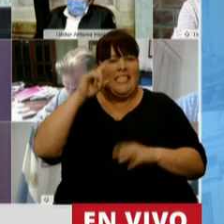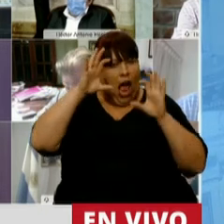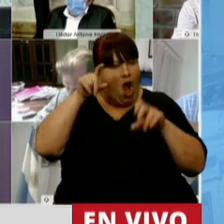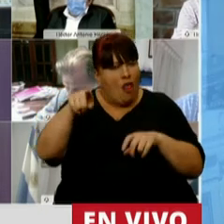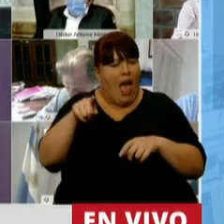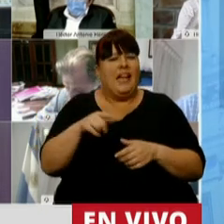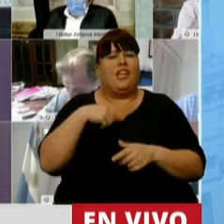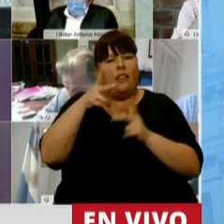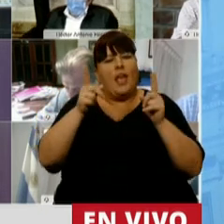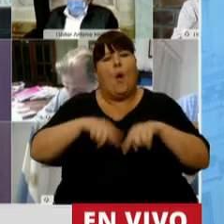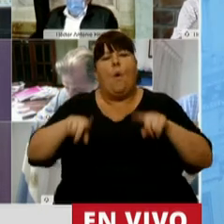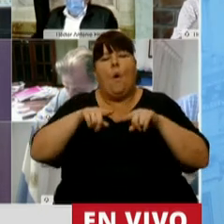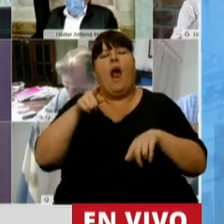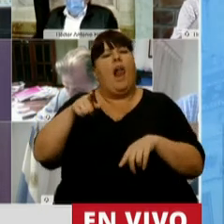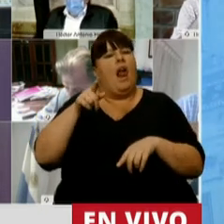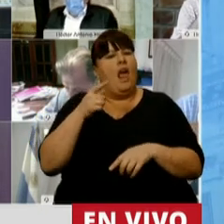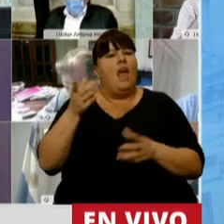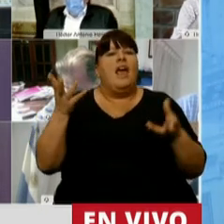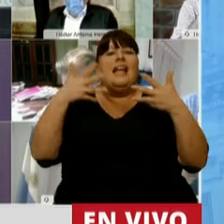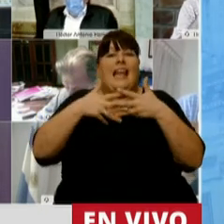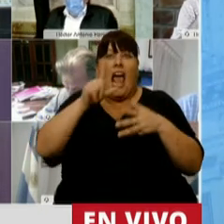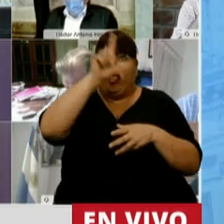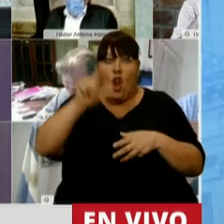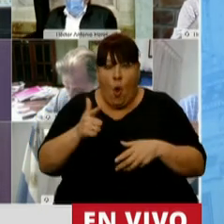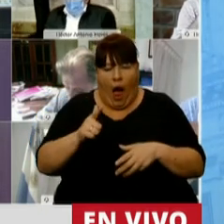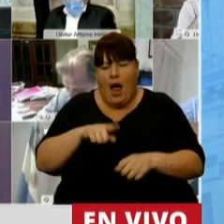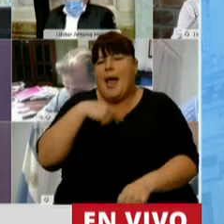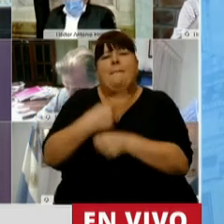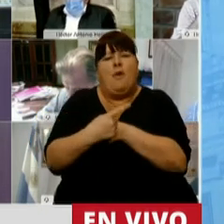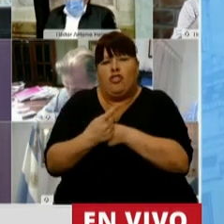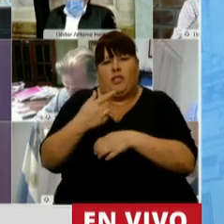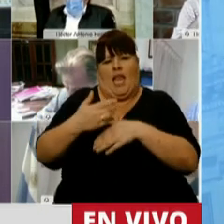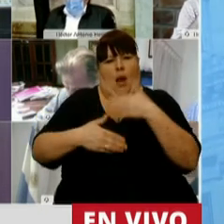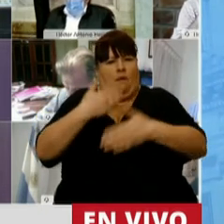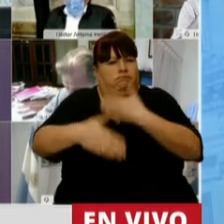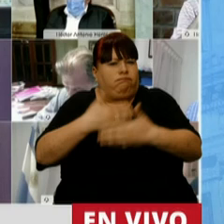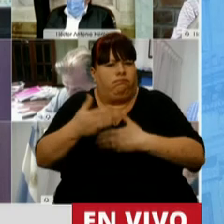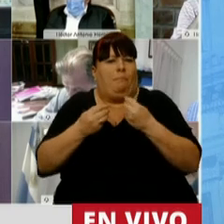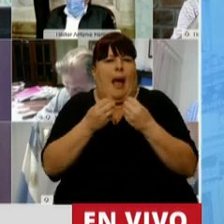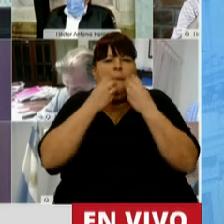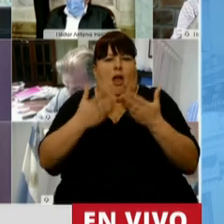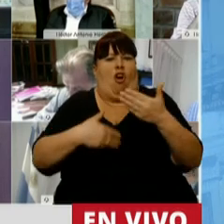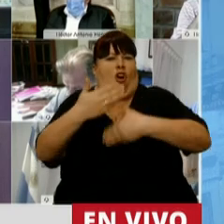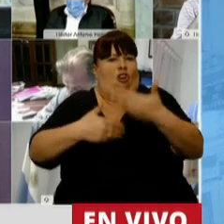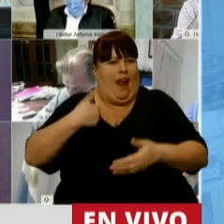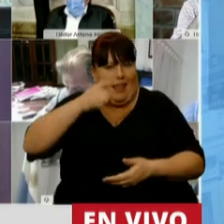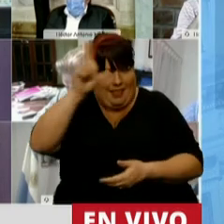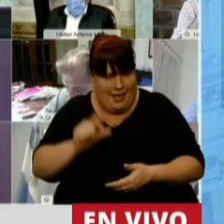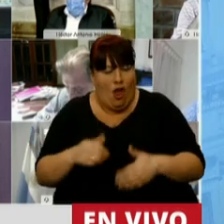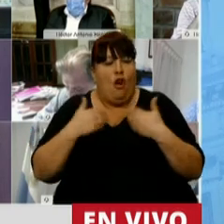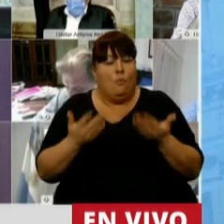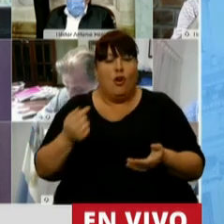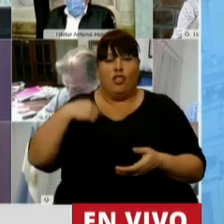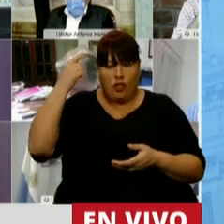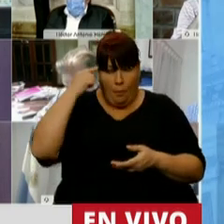Frondizi insistía una y otra vez que sin integración nacional es imposible encarar el camino del desarrollo nacional. Por eso